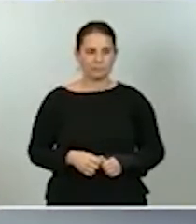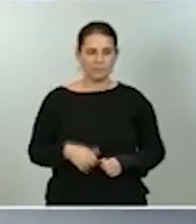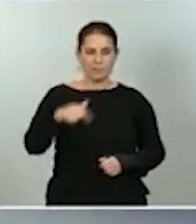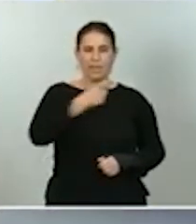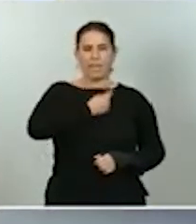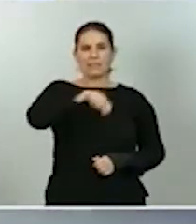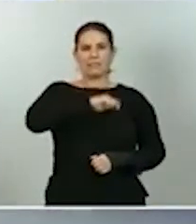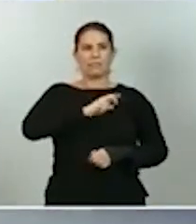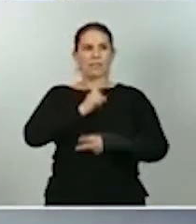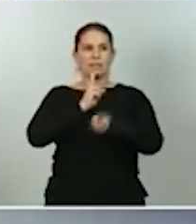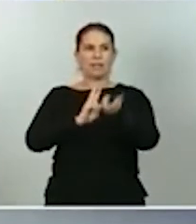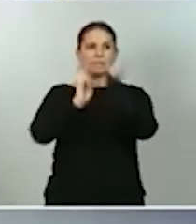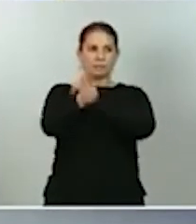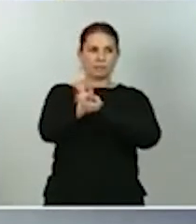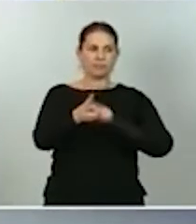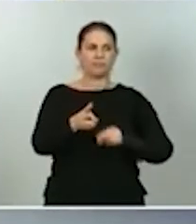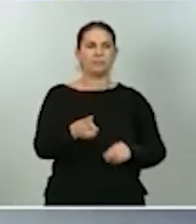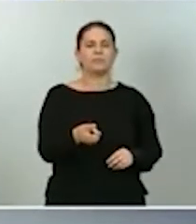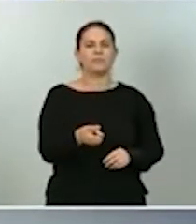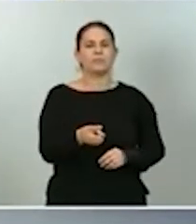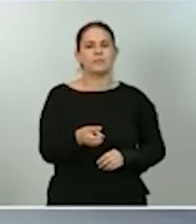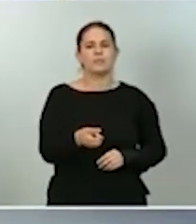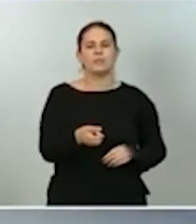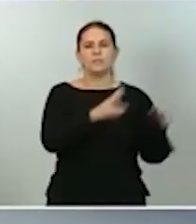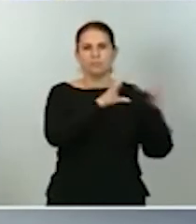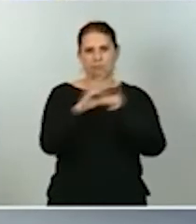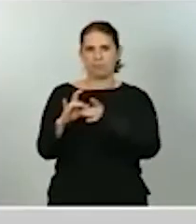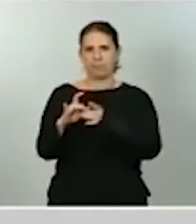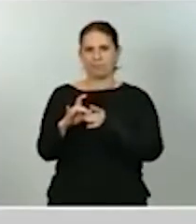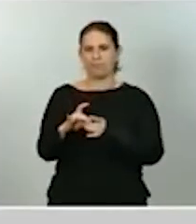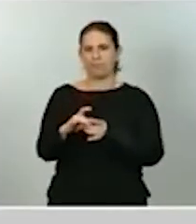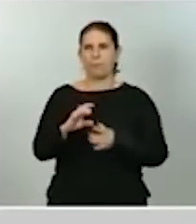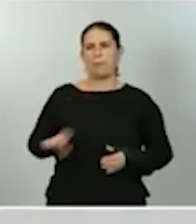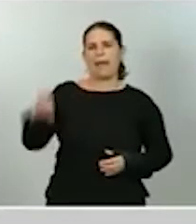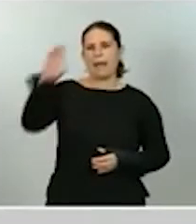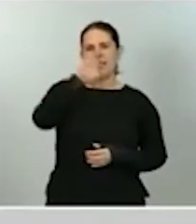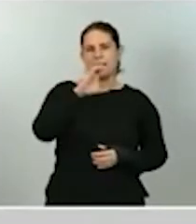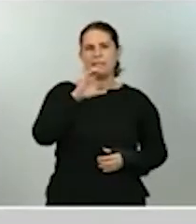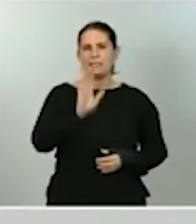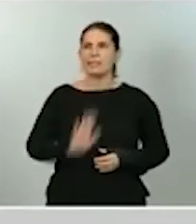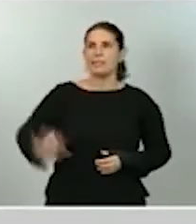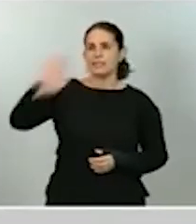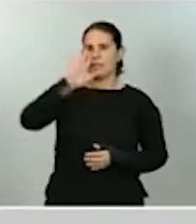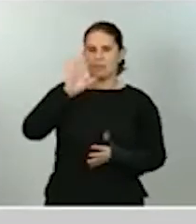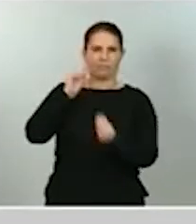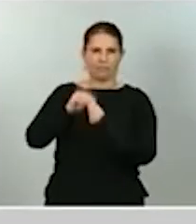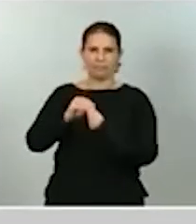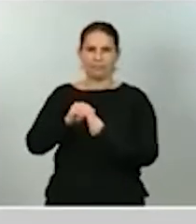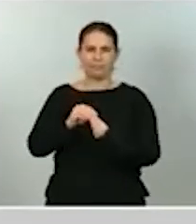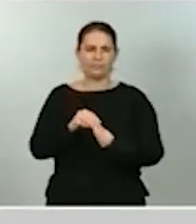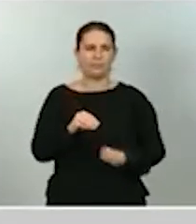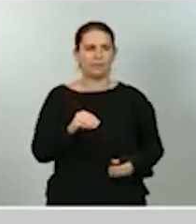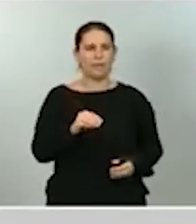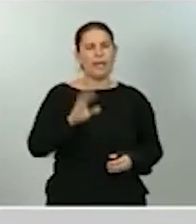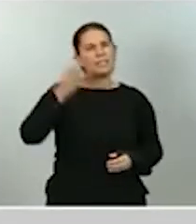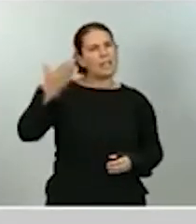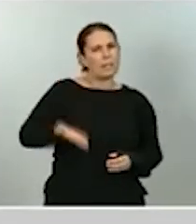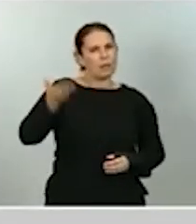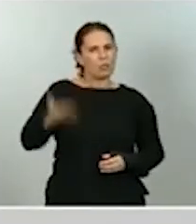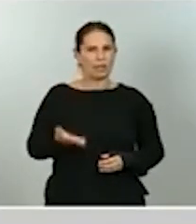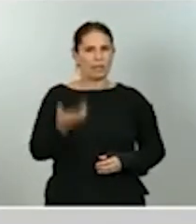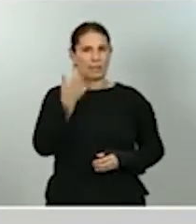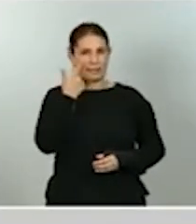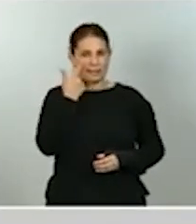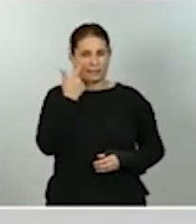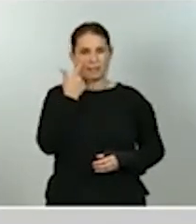en sintonía con la de los principales países de nuestro entorno. Es importante, en este sentido, fijarse no solo en